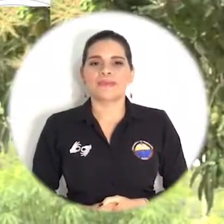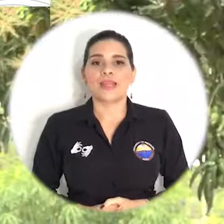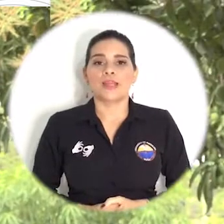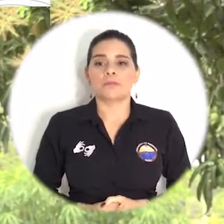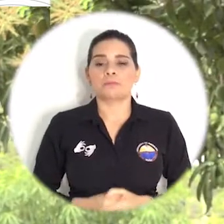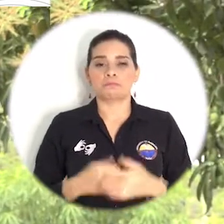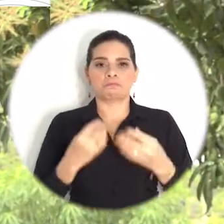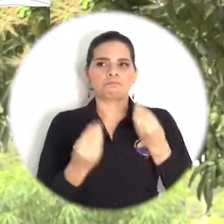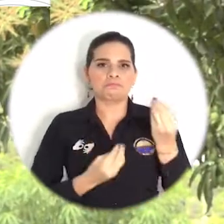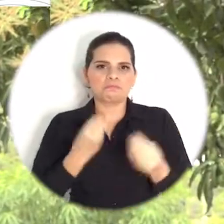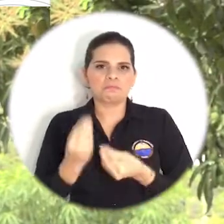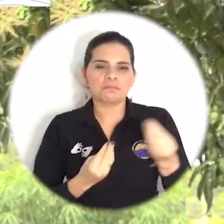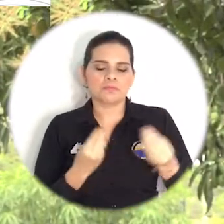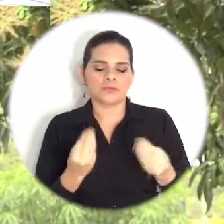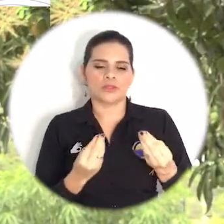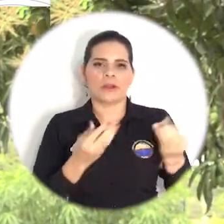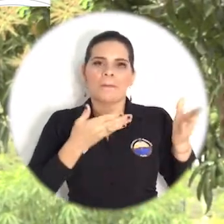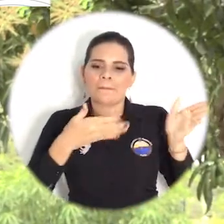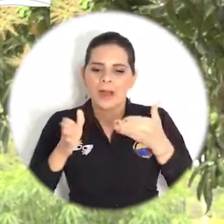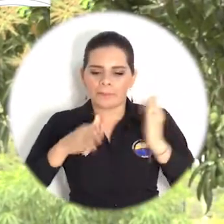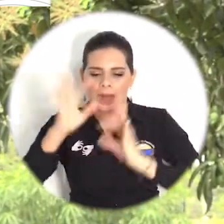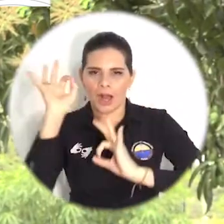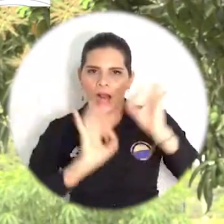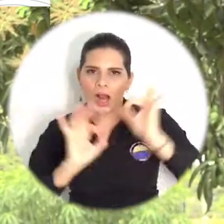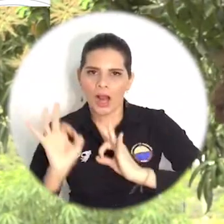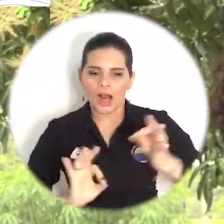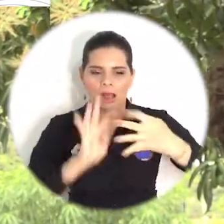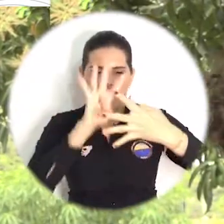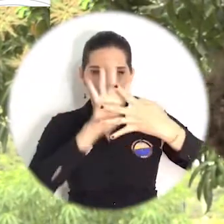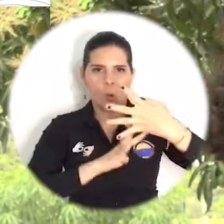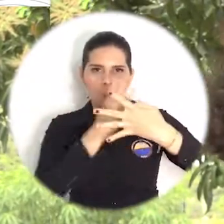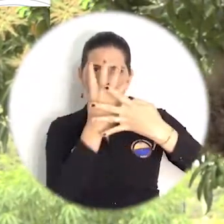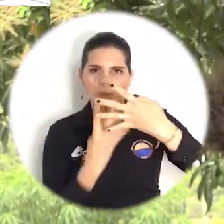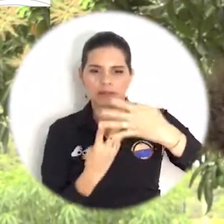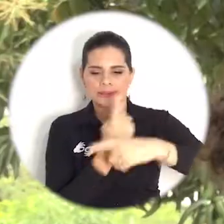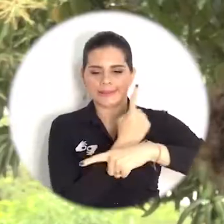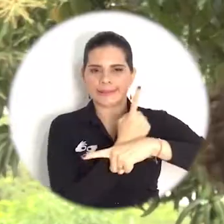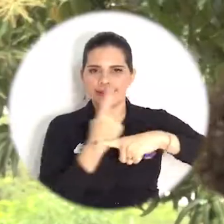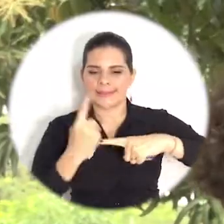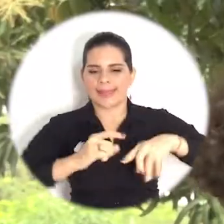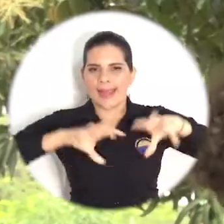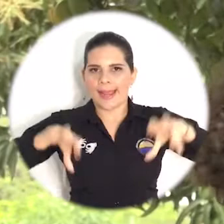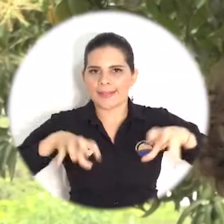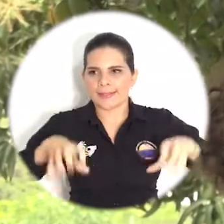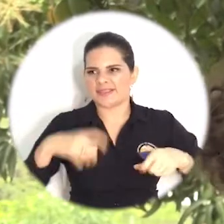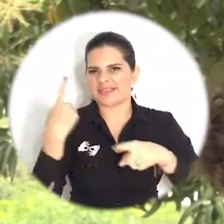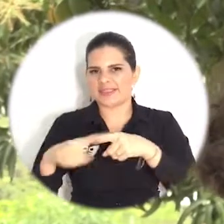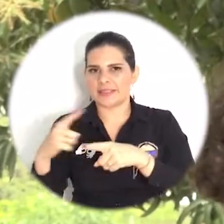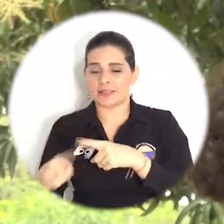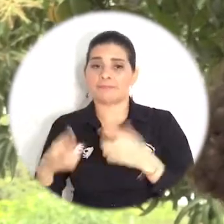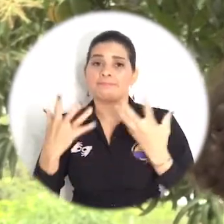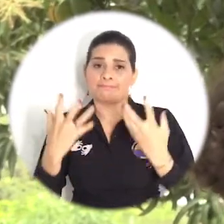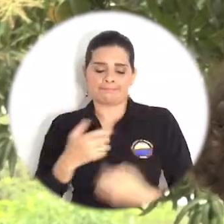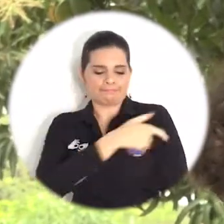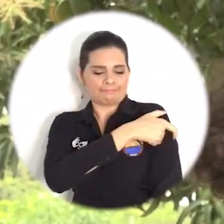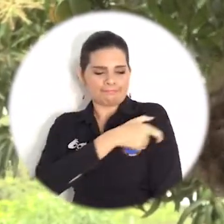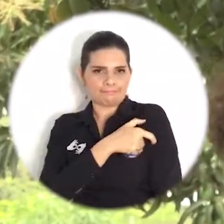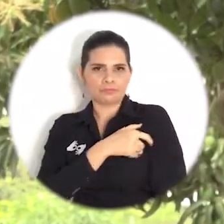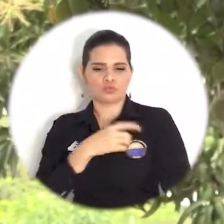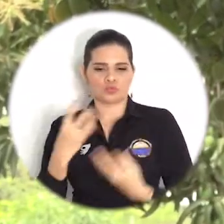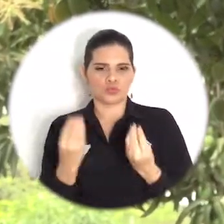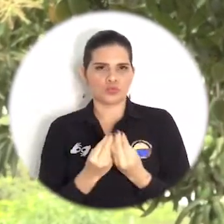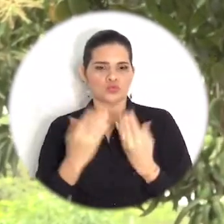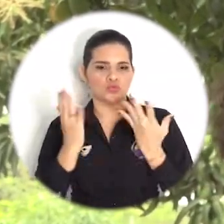Hicimos un ejercicio de planificación de actividades para toda la semana. Nosotros buscamos organizarnos como Comité